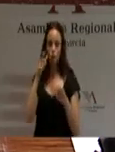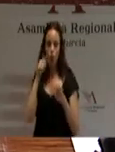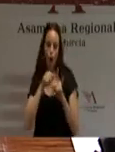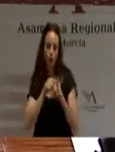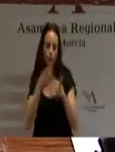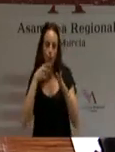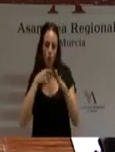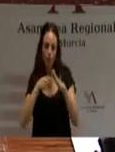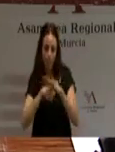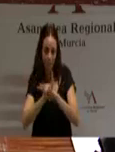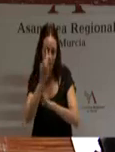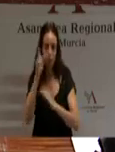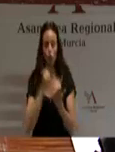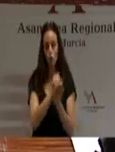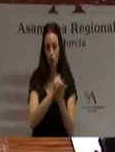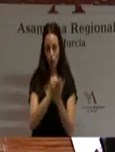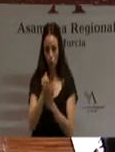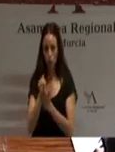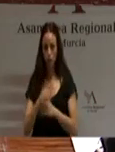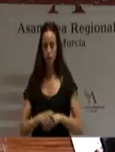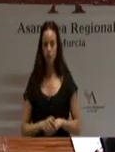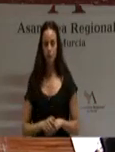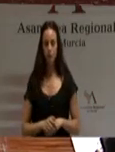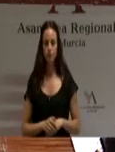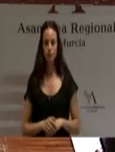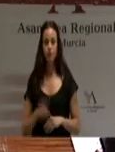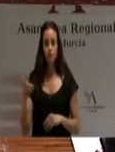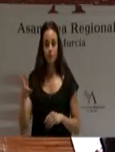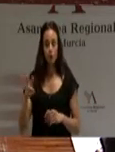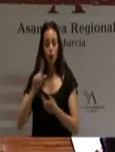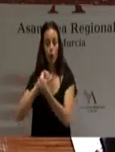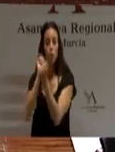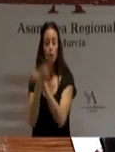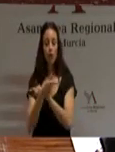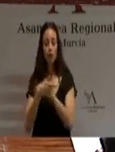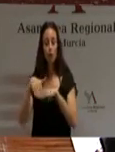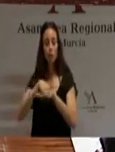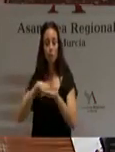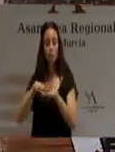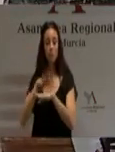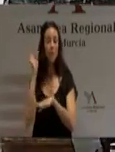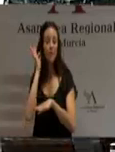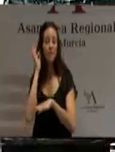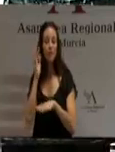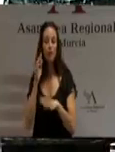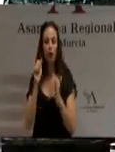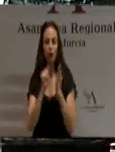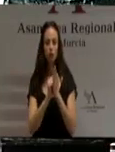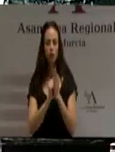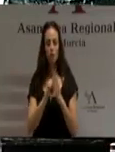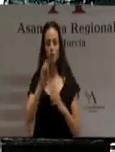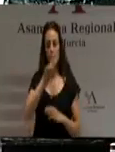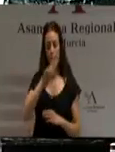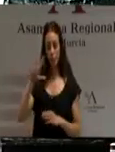y agrícola. A esto se modifica por la ministra del Gobierno, señora Narbona, el artículo 25.4 de la ley de